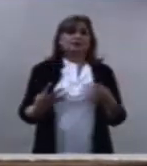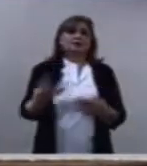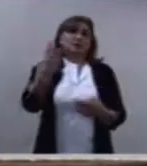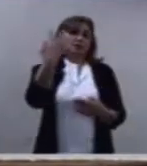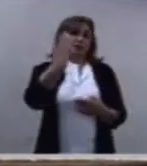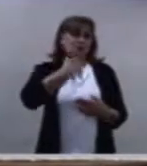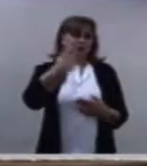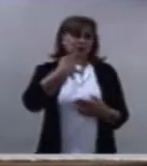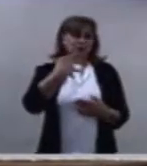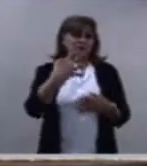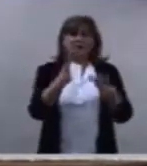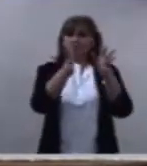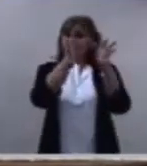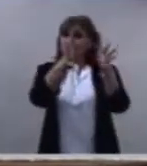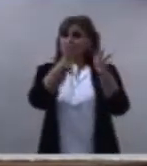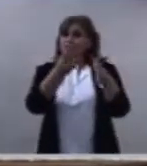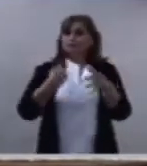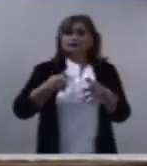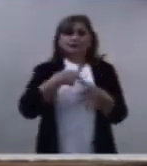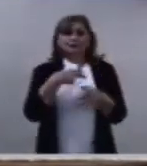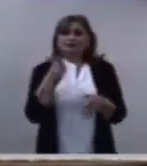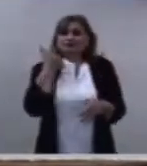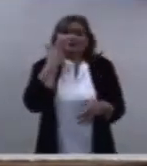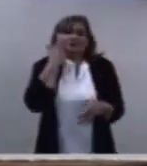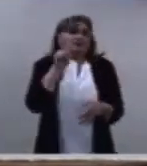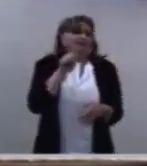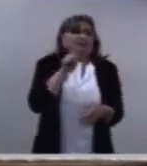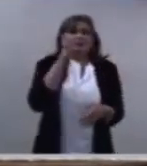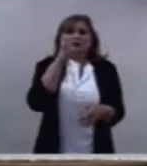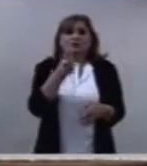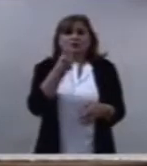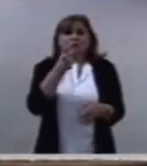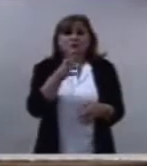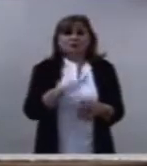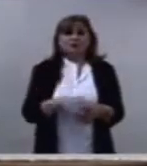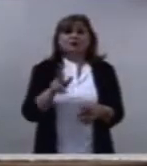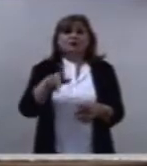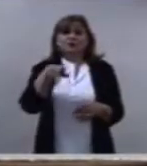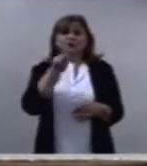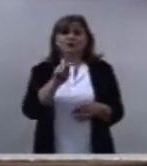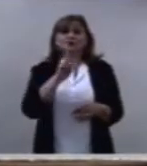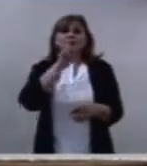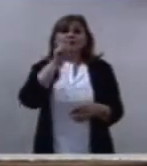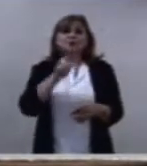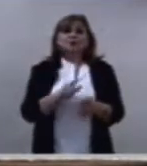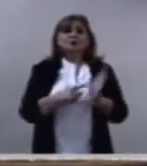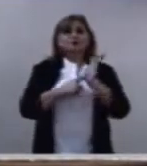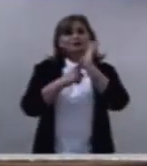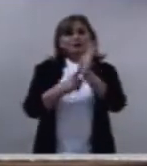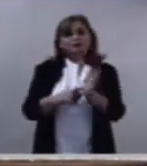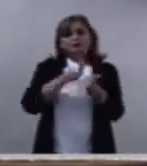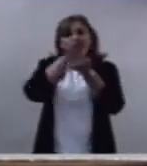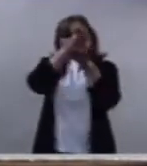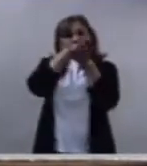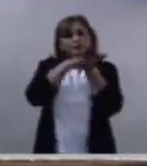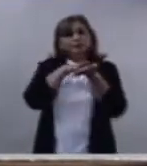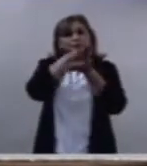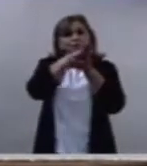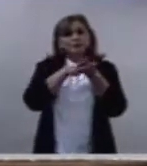corrección es siempre un acto de humildad es